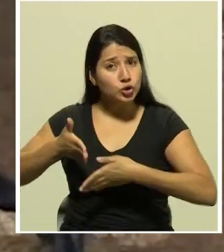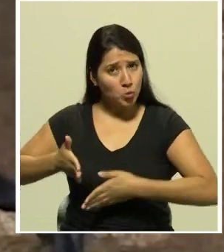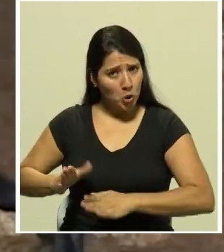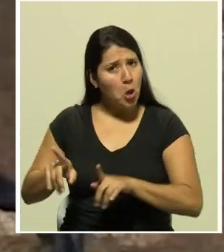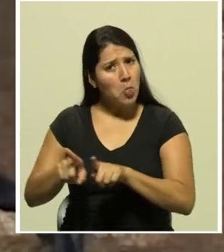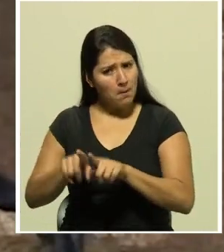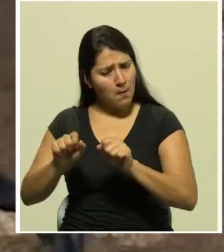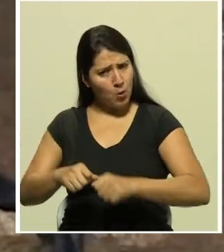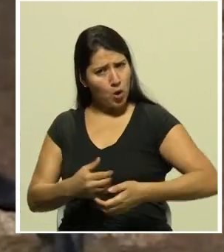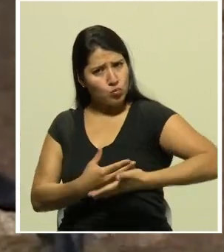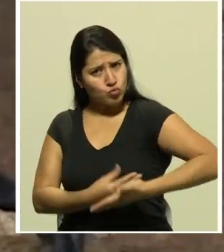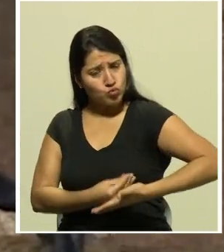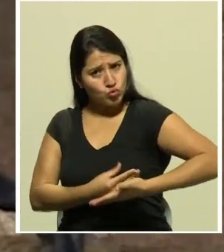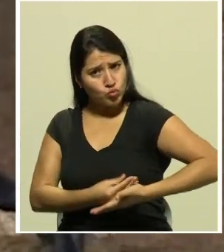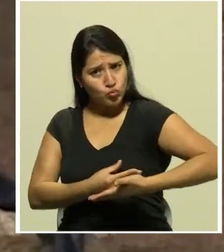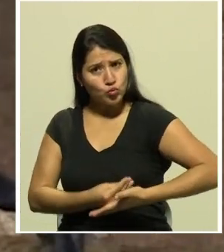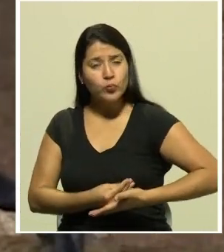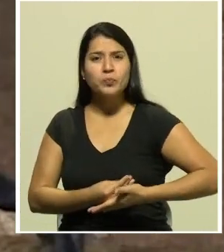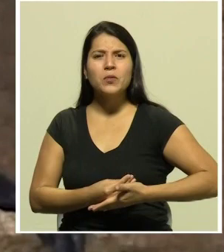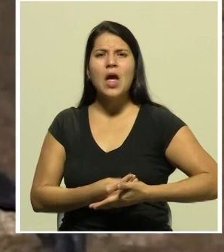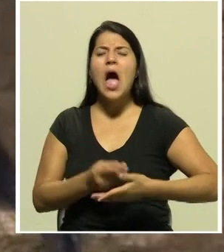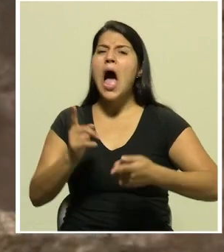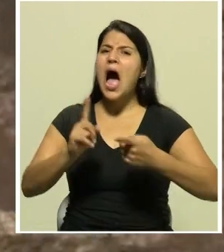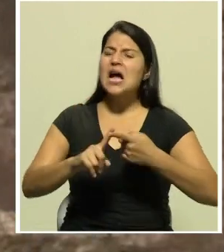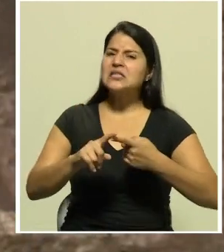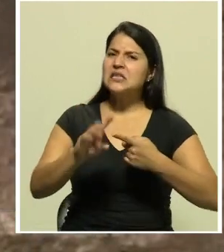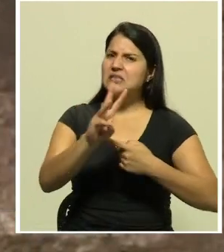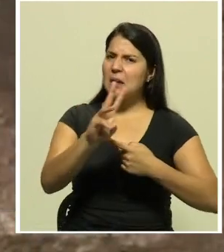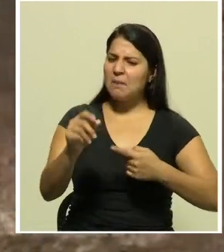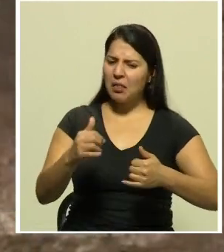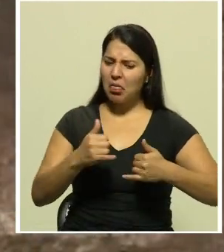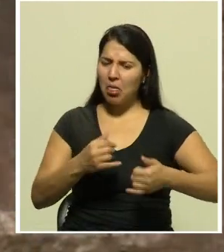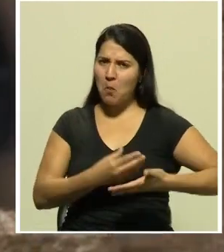el destete ocurre hacia los 6 meses